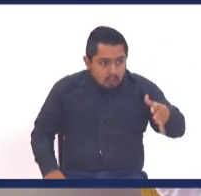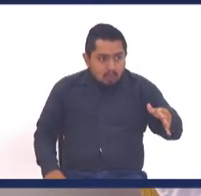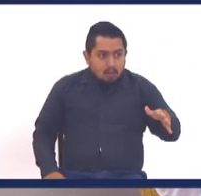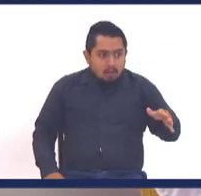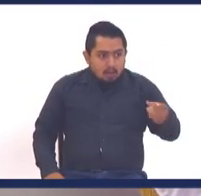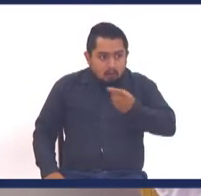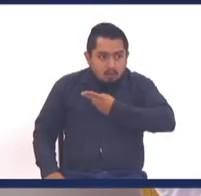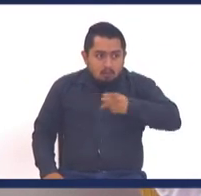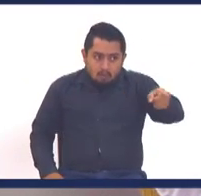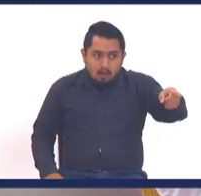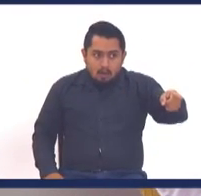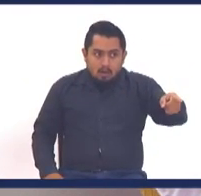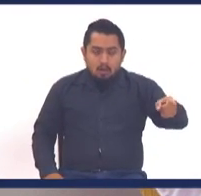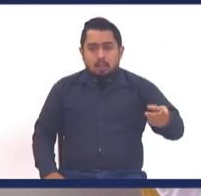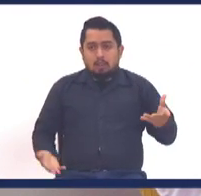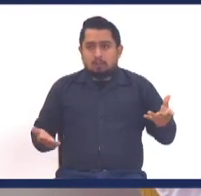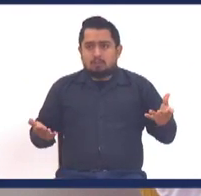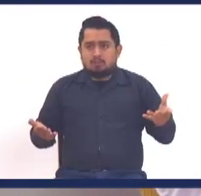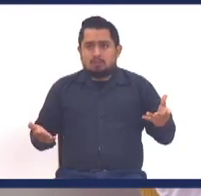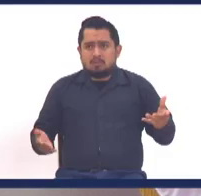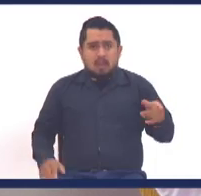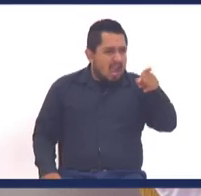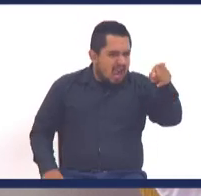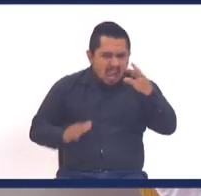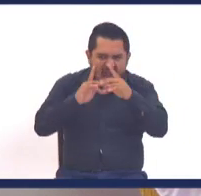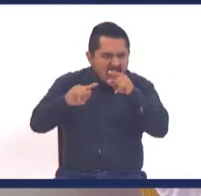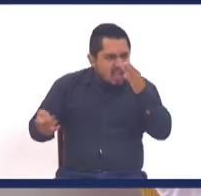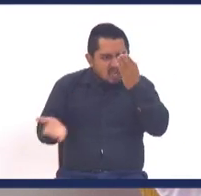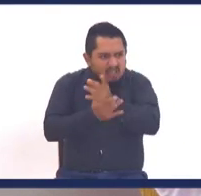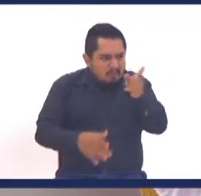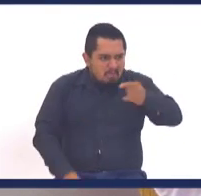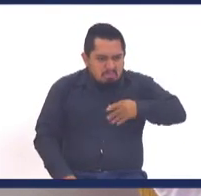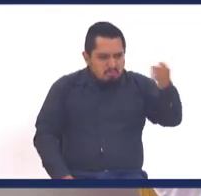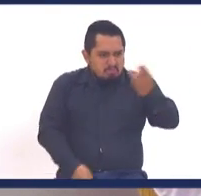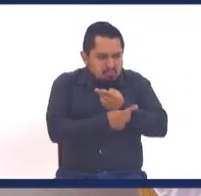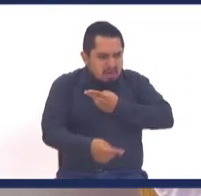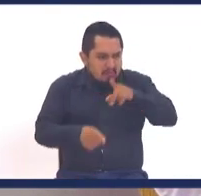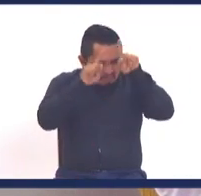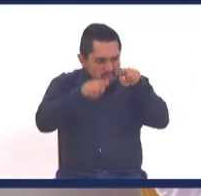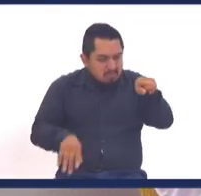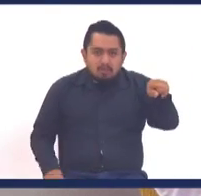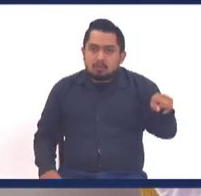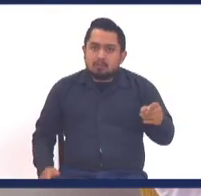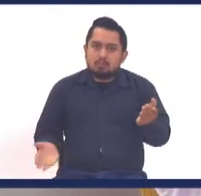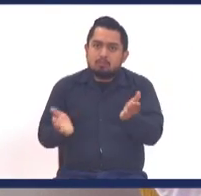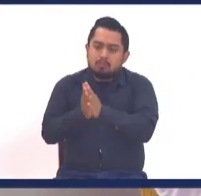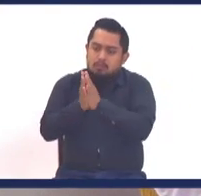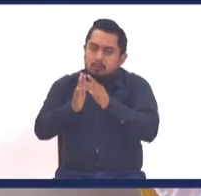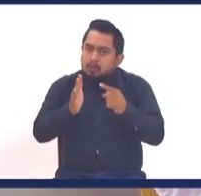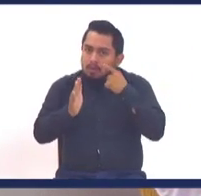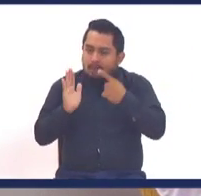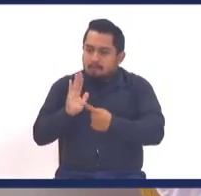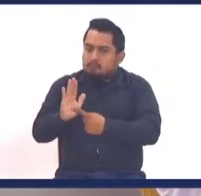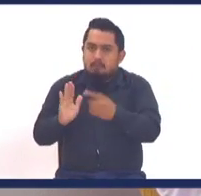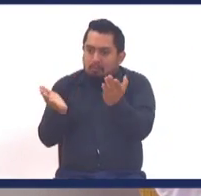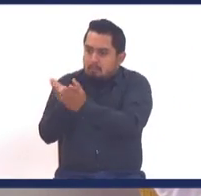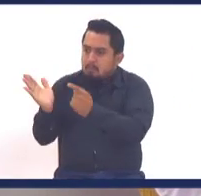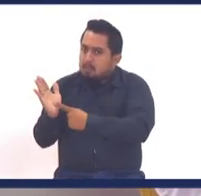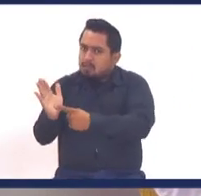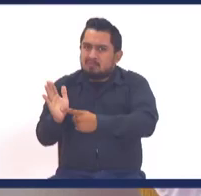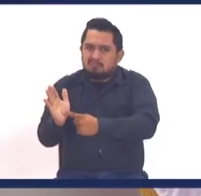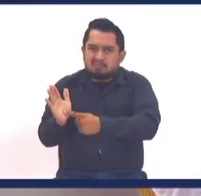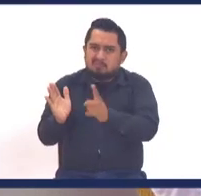te moriste y no andabas a escapulario, nunca fuiste a la iglesia, vos no salvos, eso dice la religión, eso no dice la Biblia, la Biblia no dice eso.